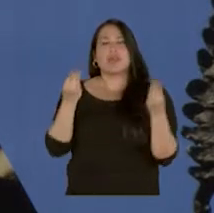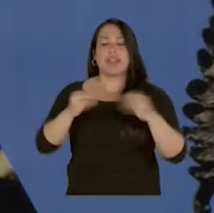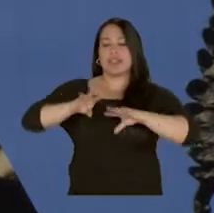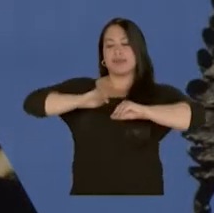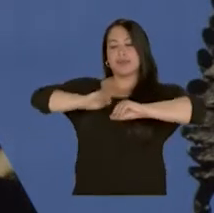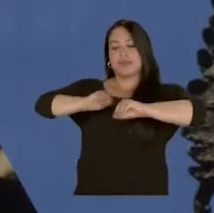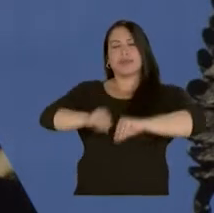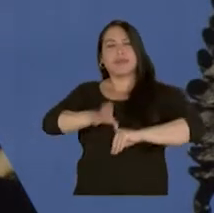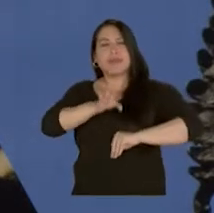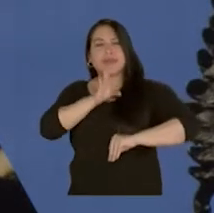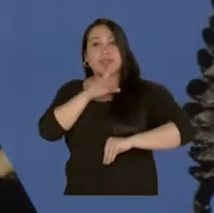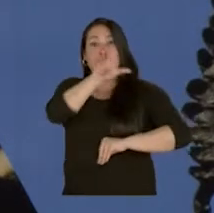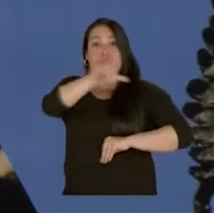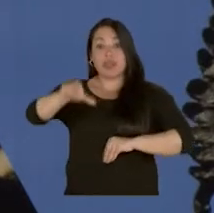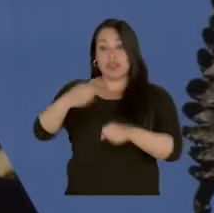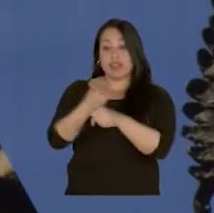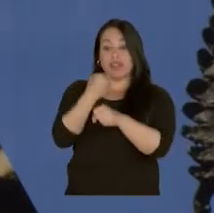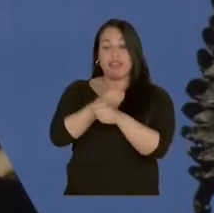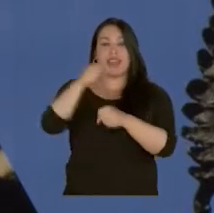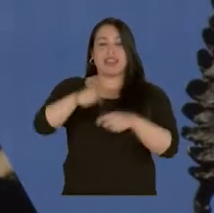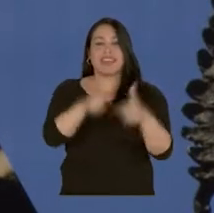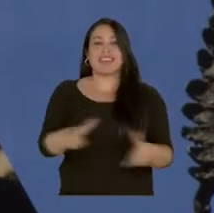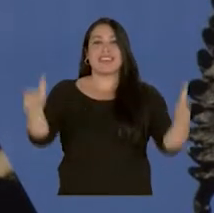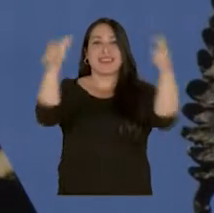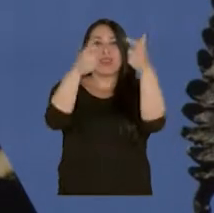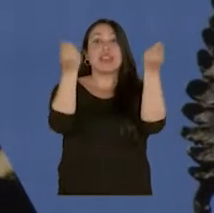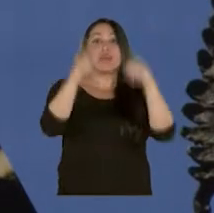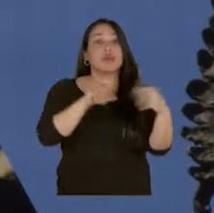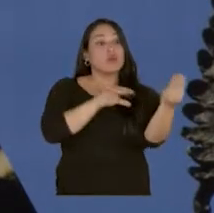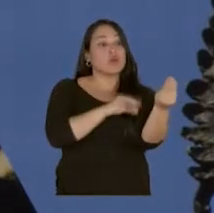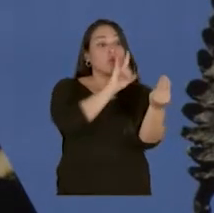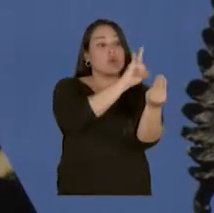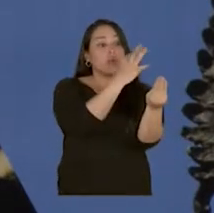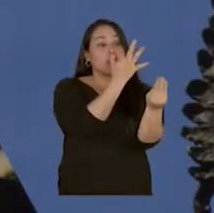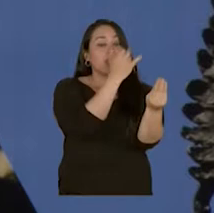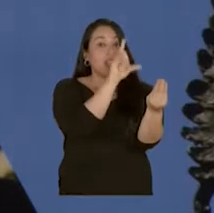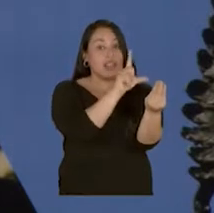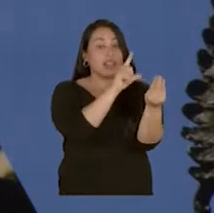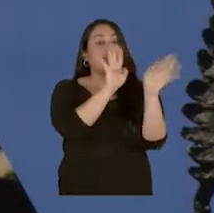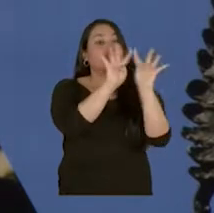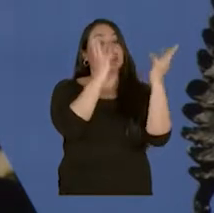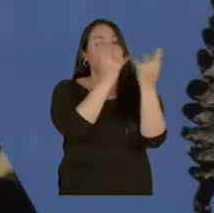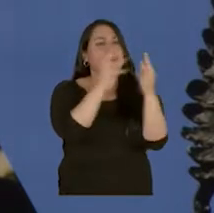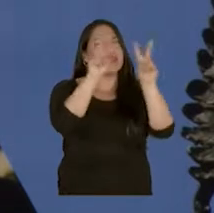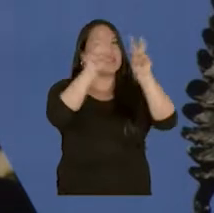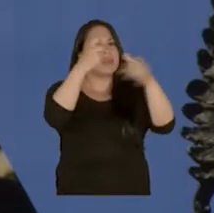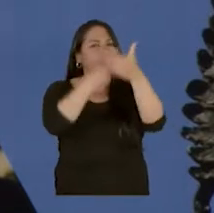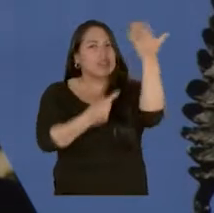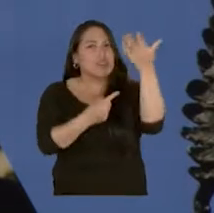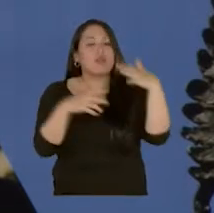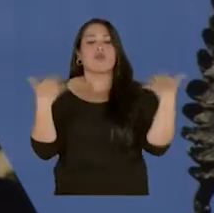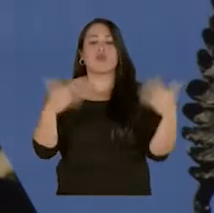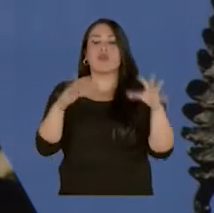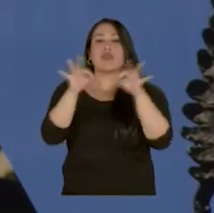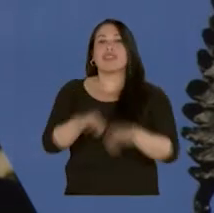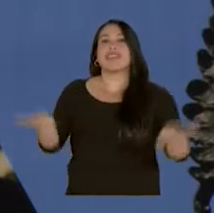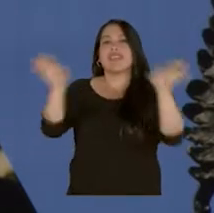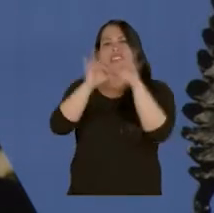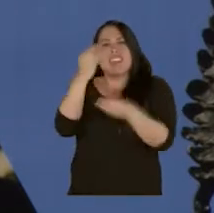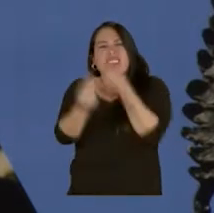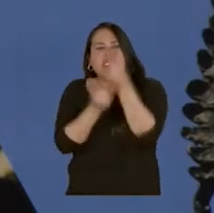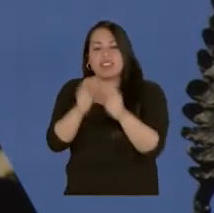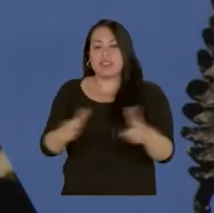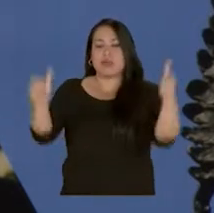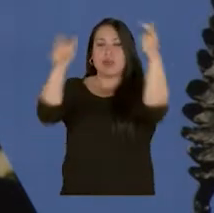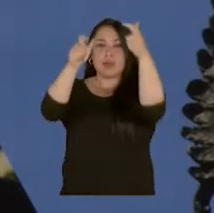capaciten a funcionarios y contratistas y miembros de las UTL de los senadores en temas relativos al quehacer del